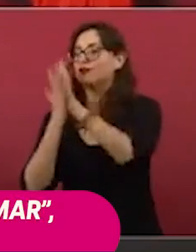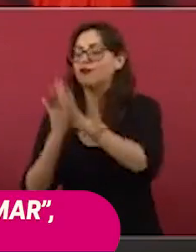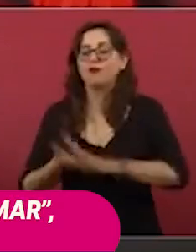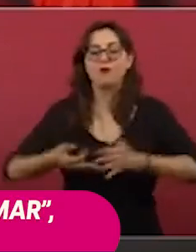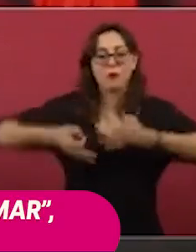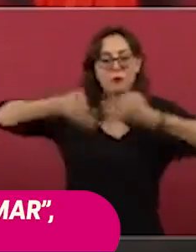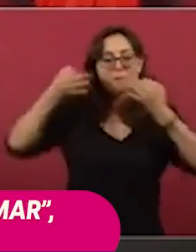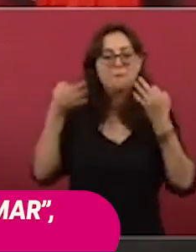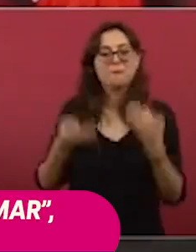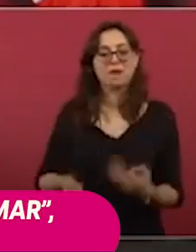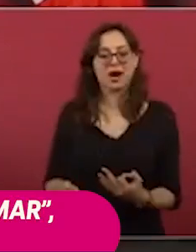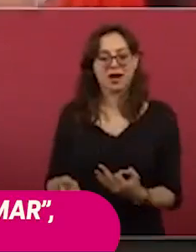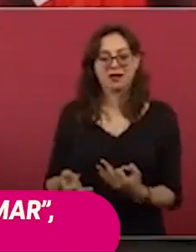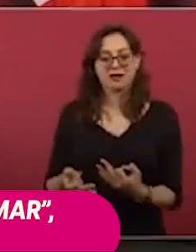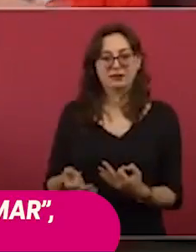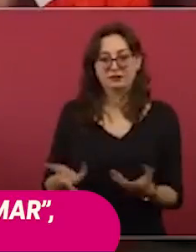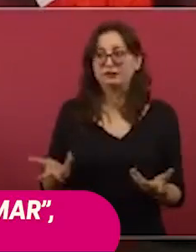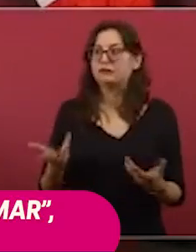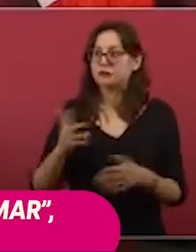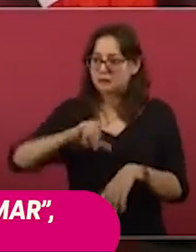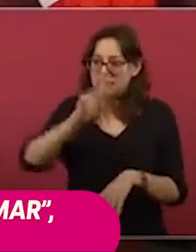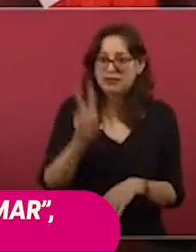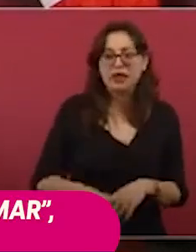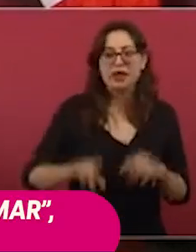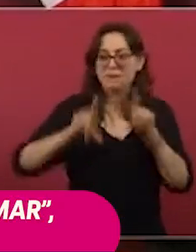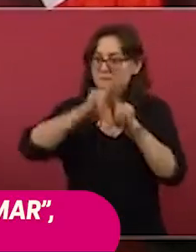Si no, esto no cambia,